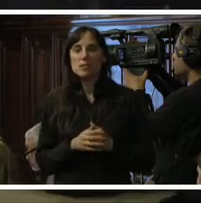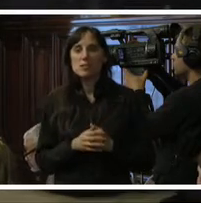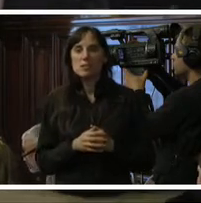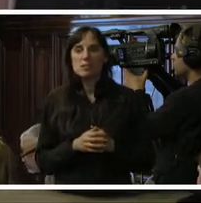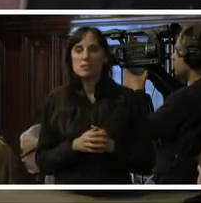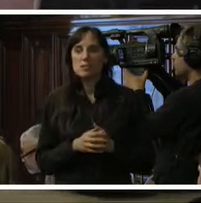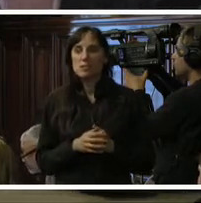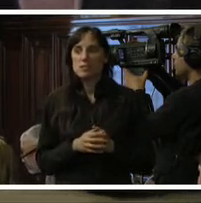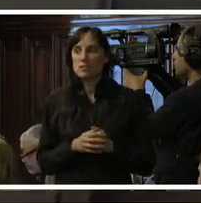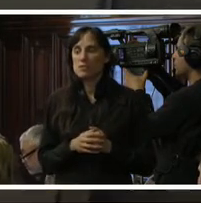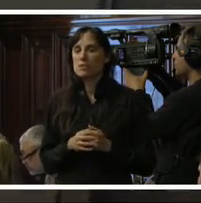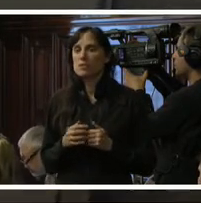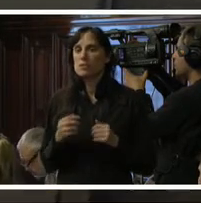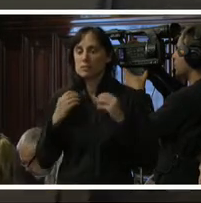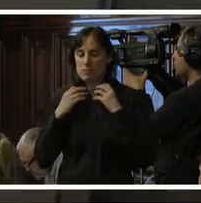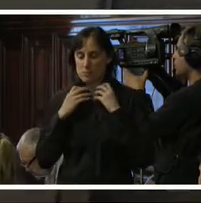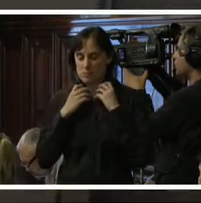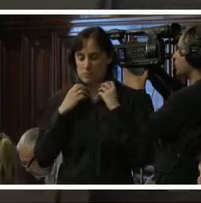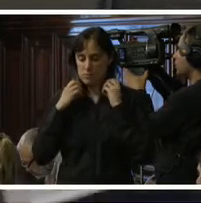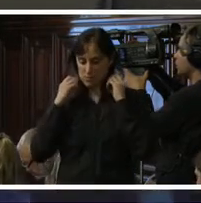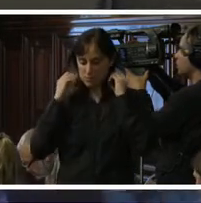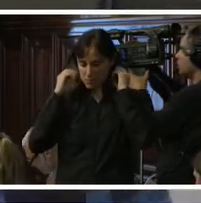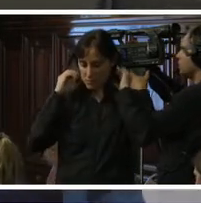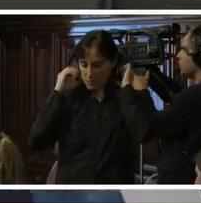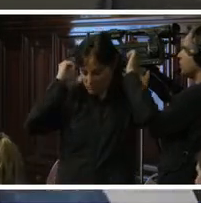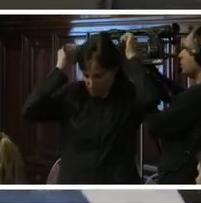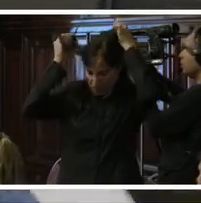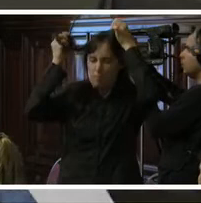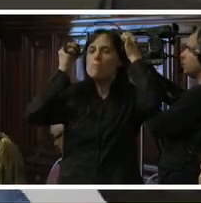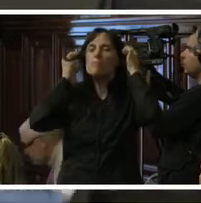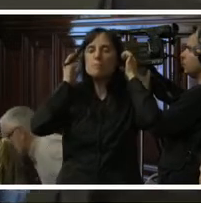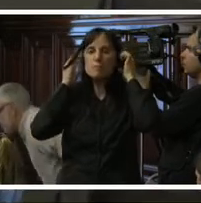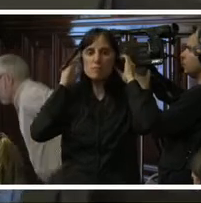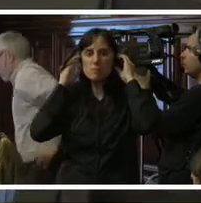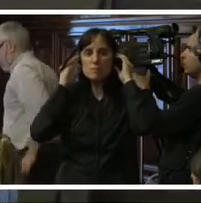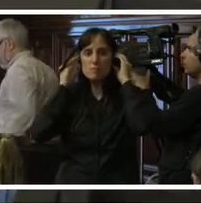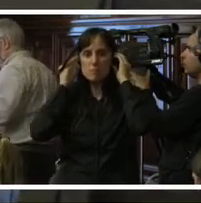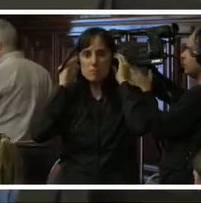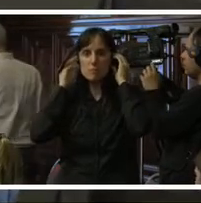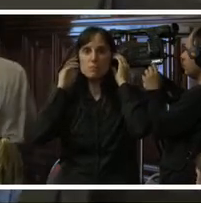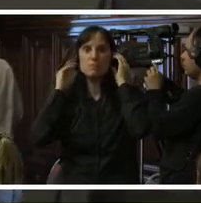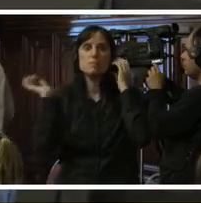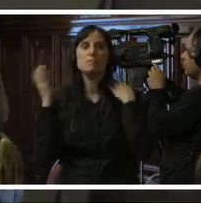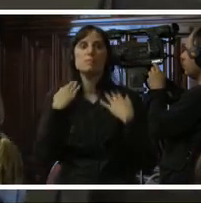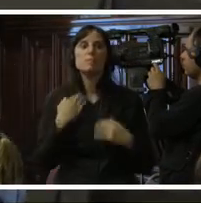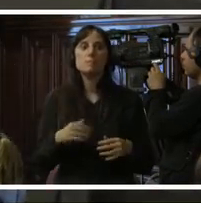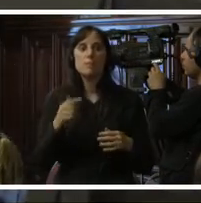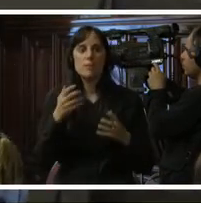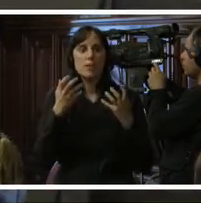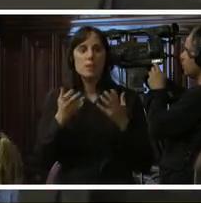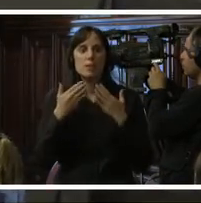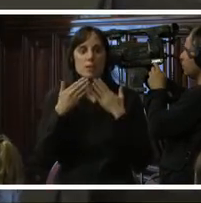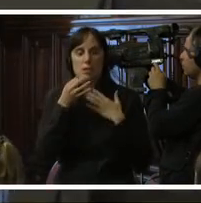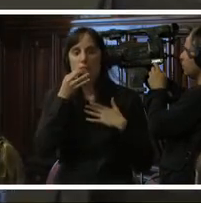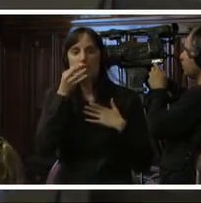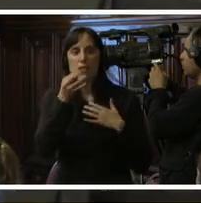gustaría solamente decir que este informe este informe sobre las políticas